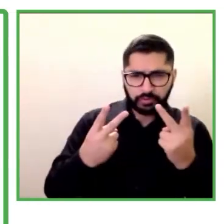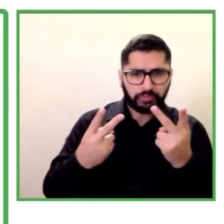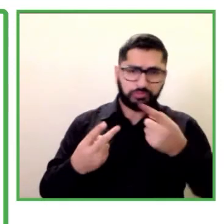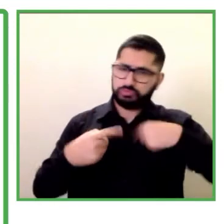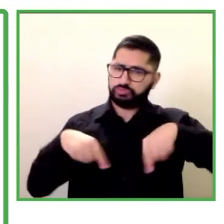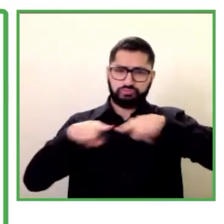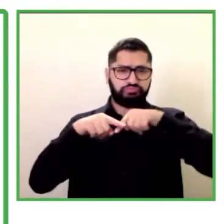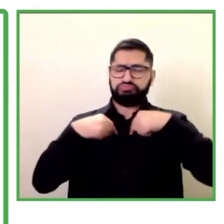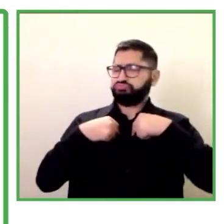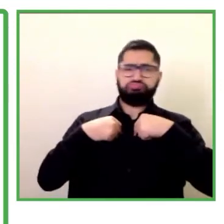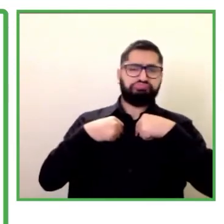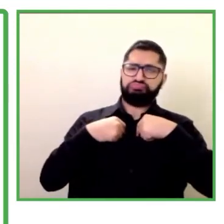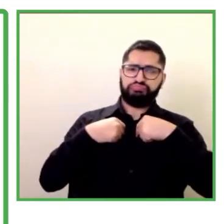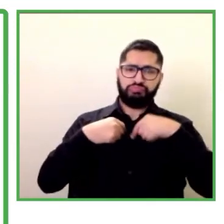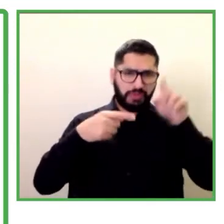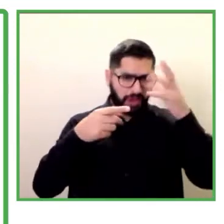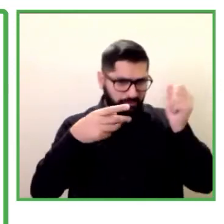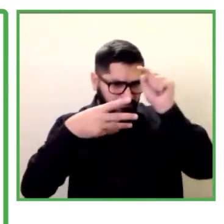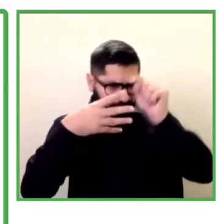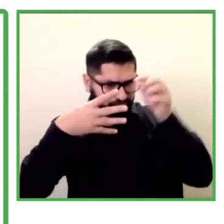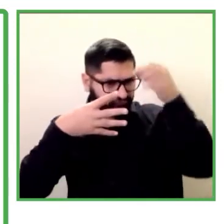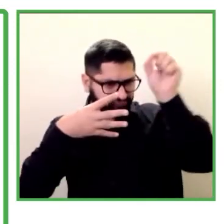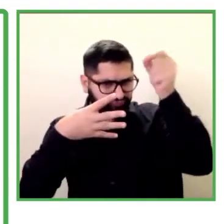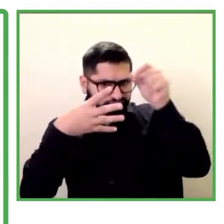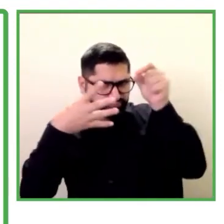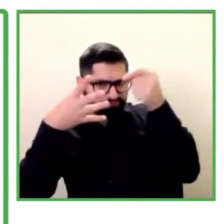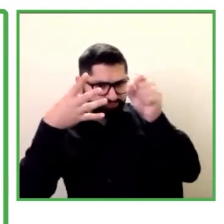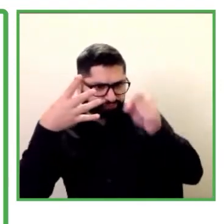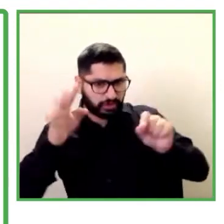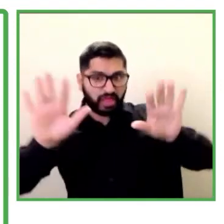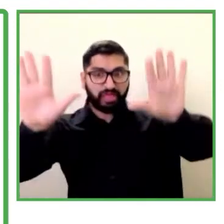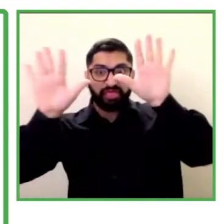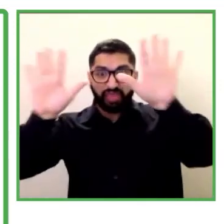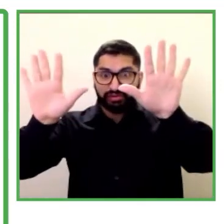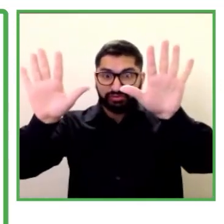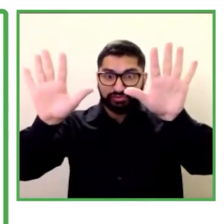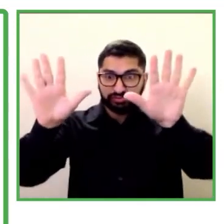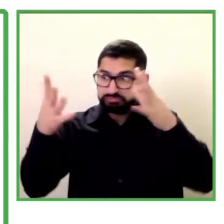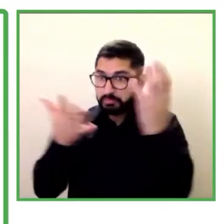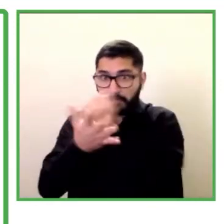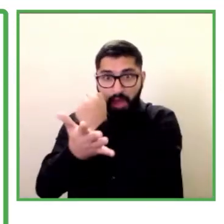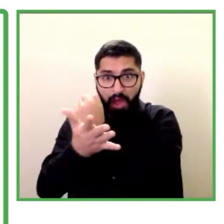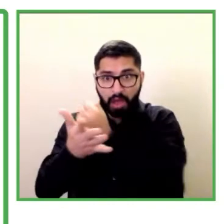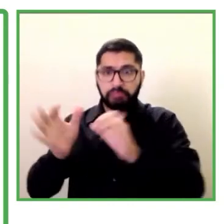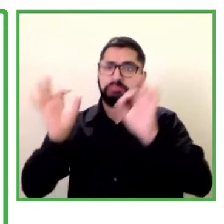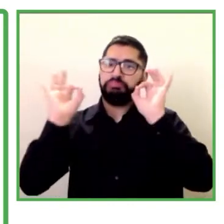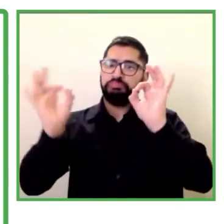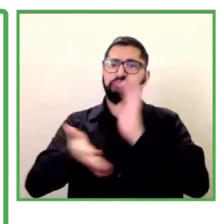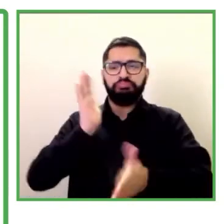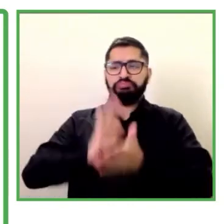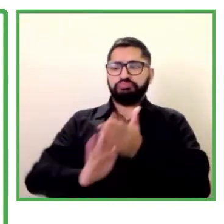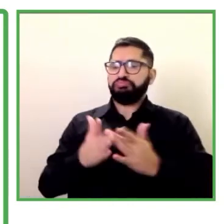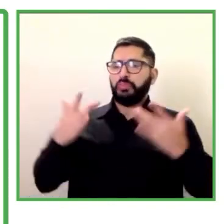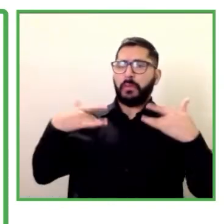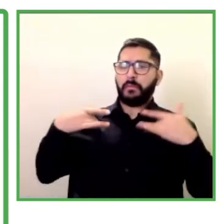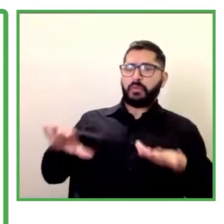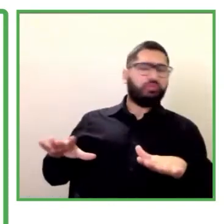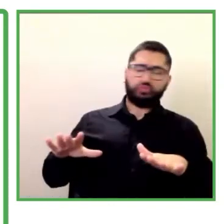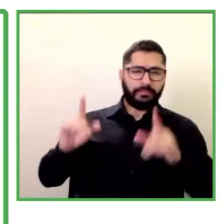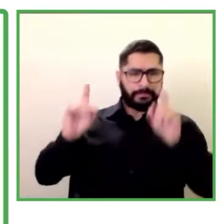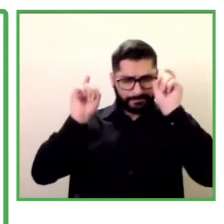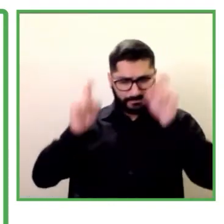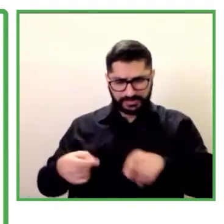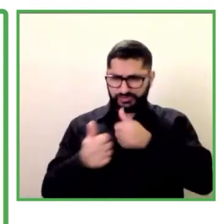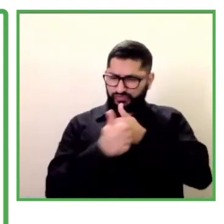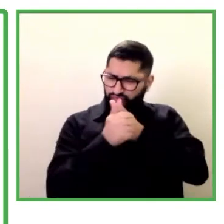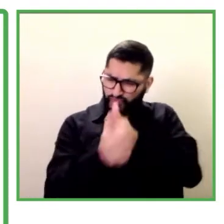que es un proceso evolutivo que tenemos que seguir trabajando y tenemos que ir creciendo constantemente el proceso de inclusión es un proceso cambiante y hasta que